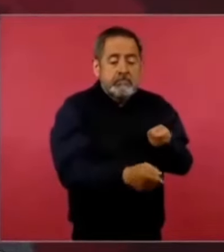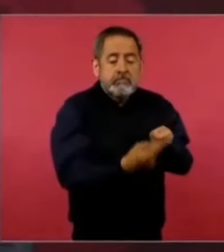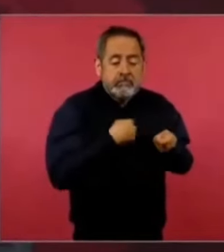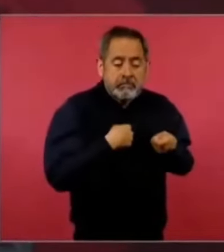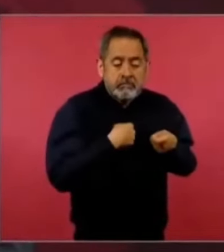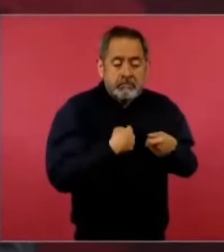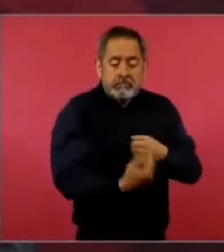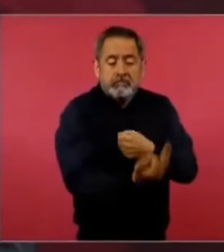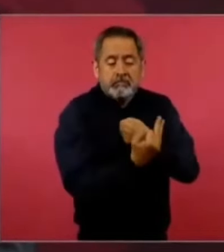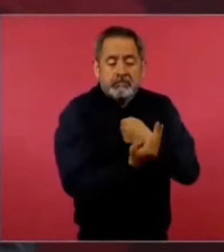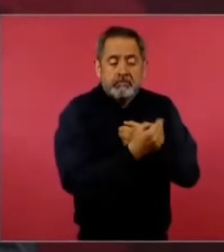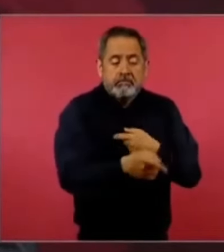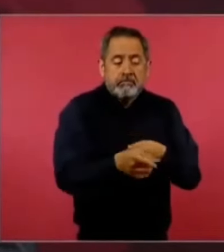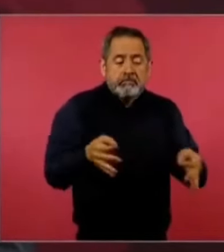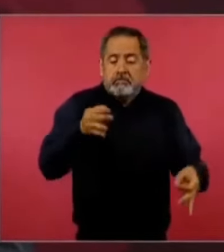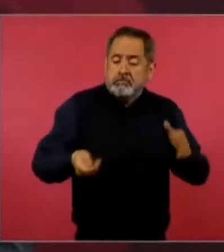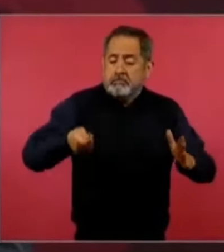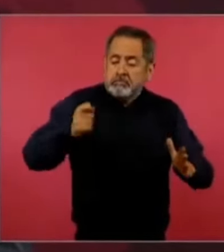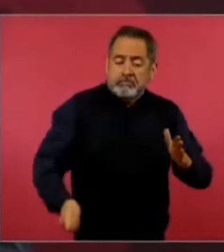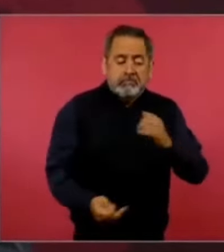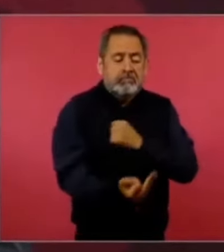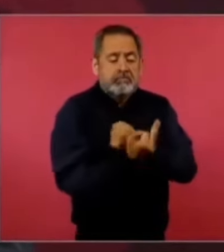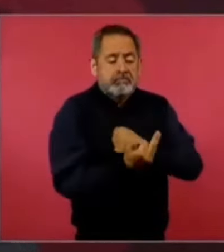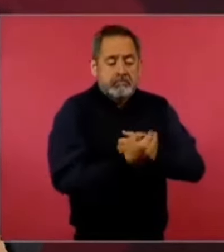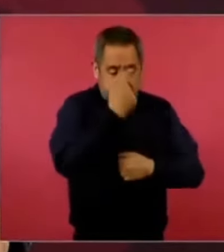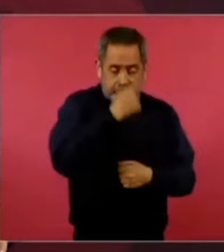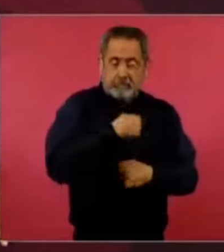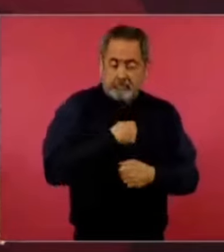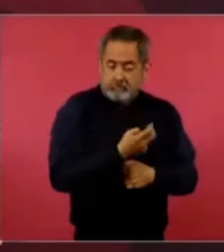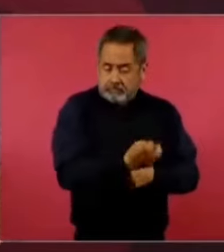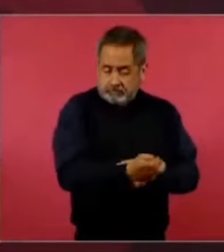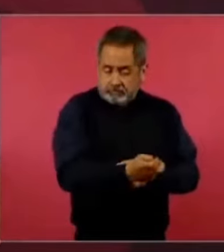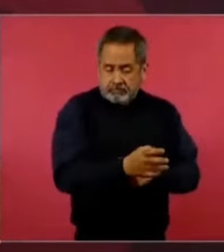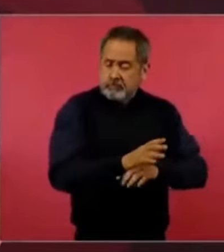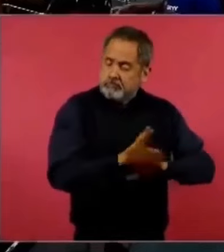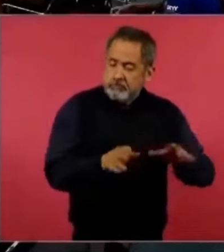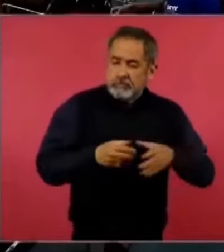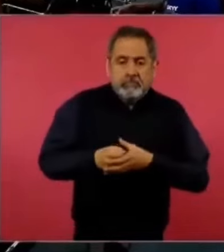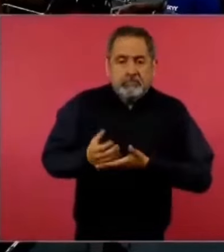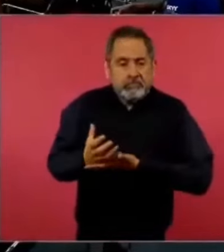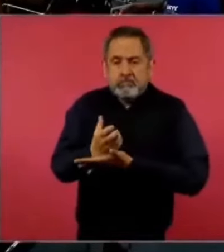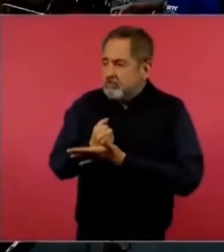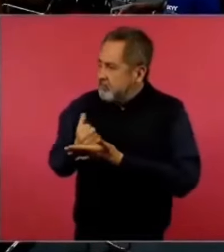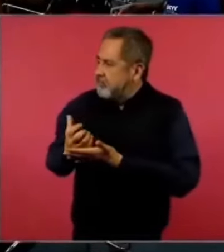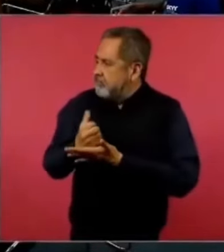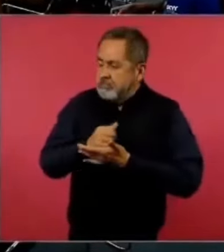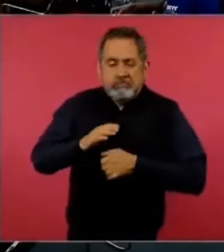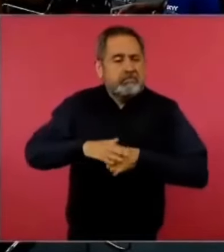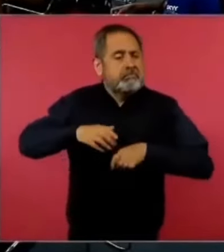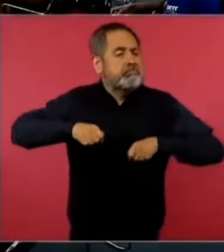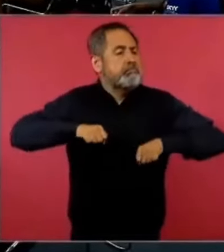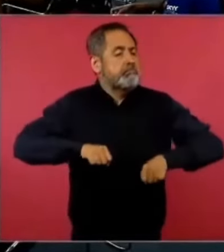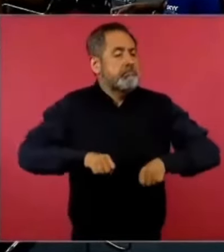intereses o para acrecentar sus privilegios,